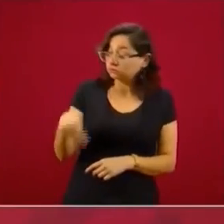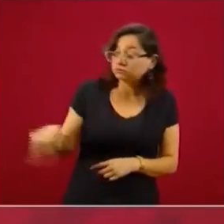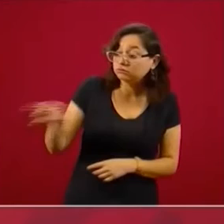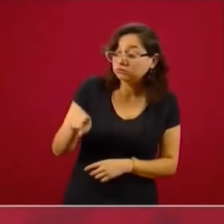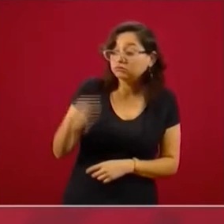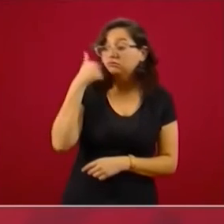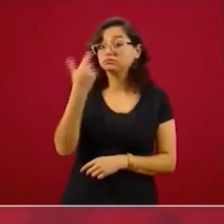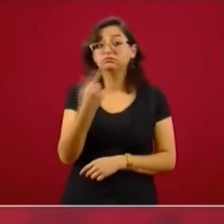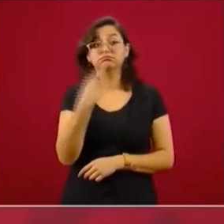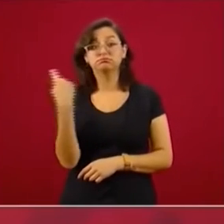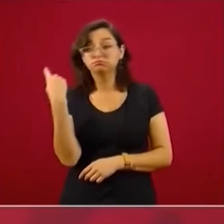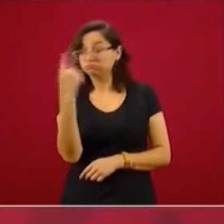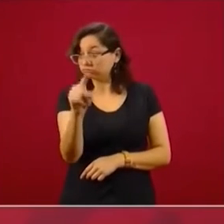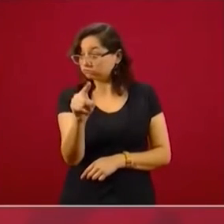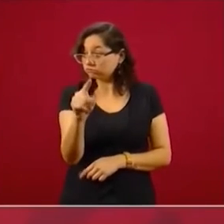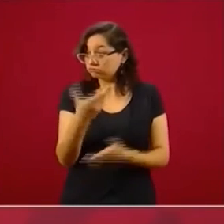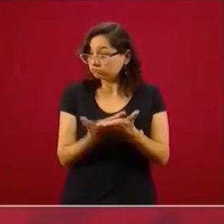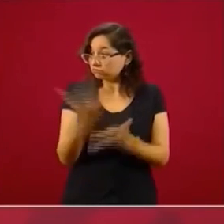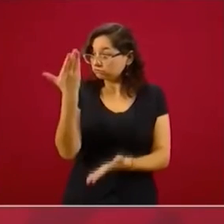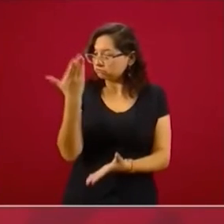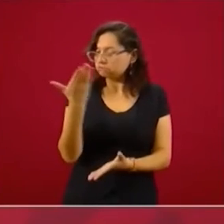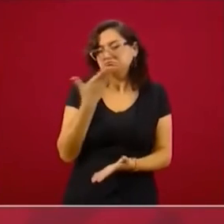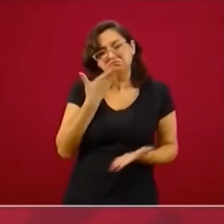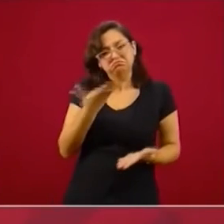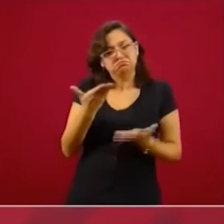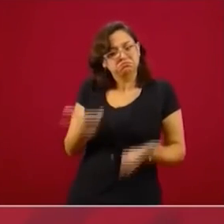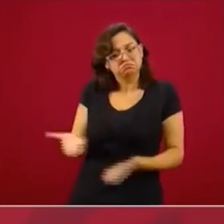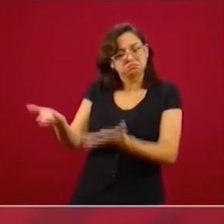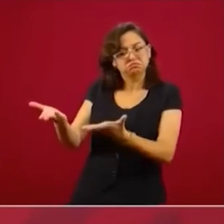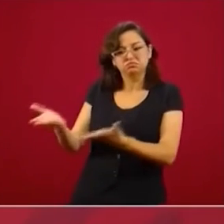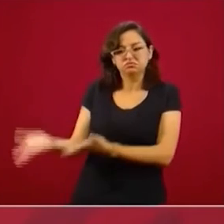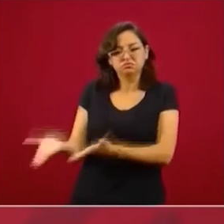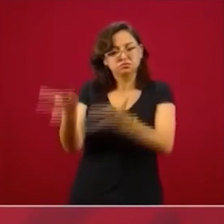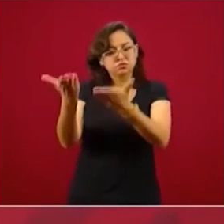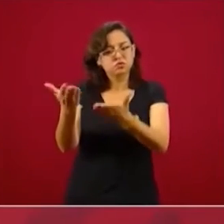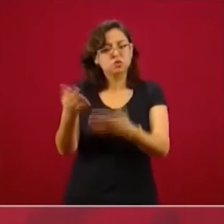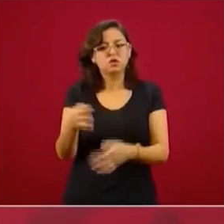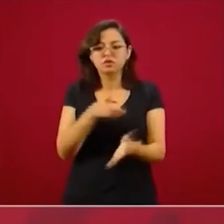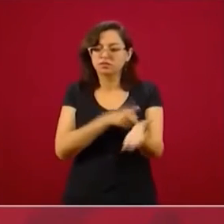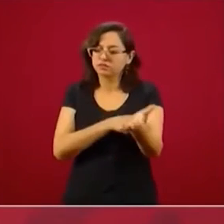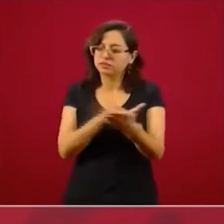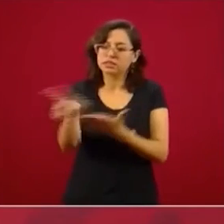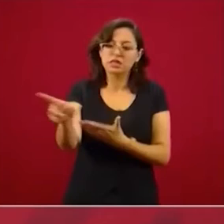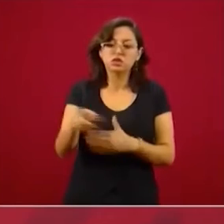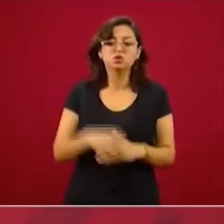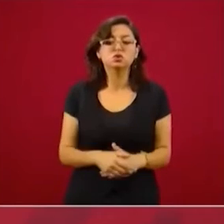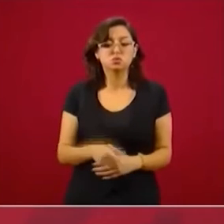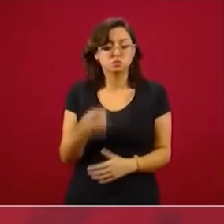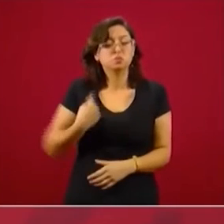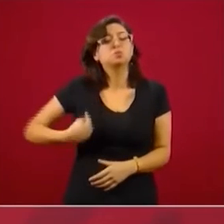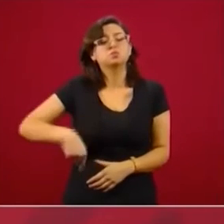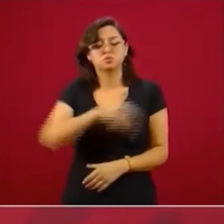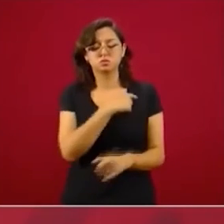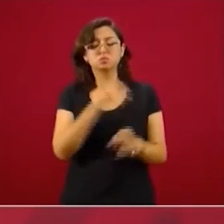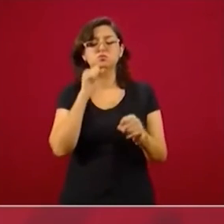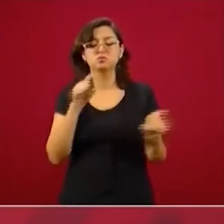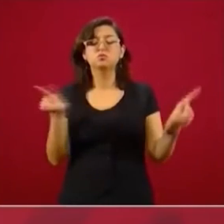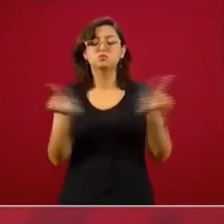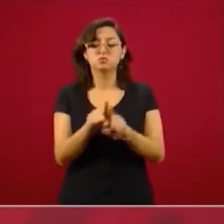a los tribunales, como también nosotros tenemos el derecho